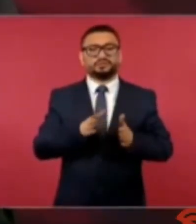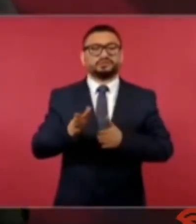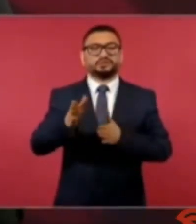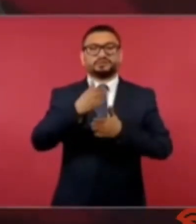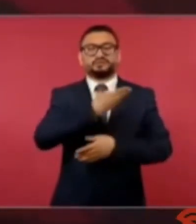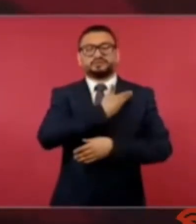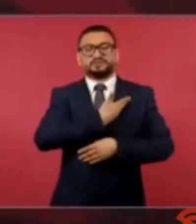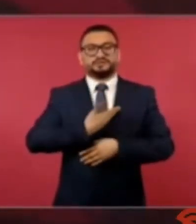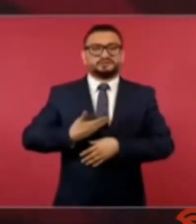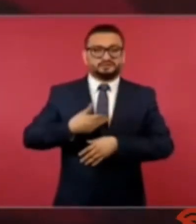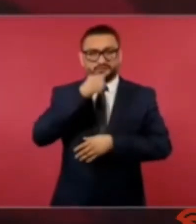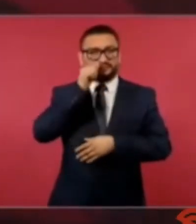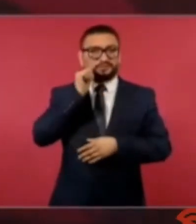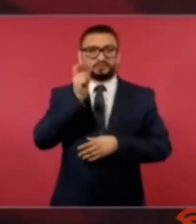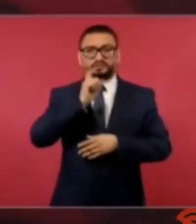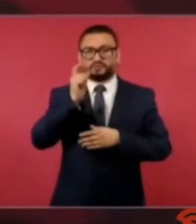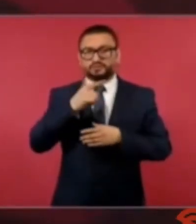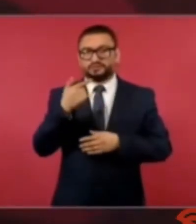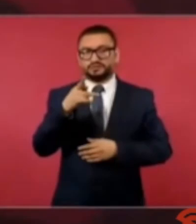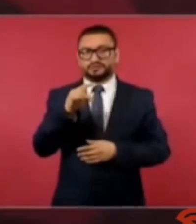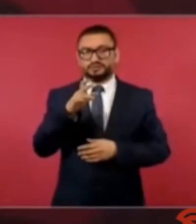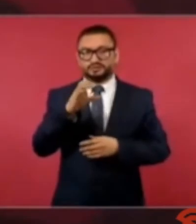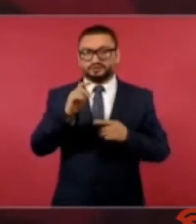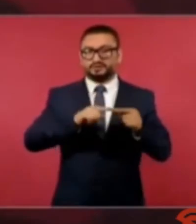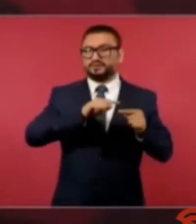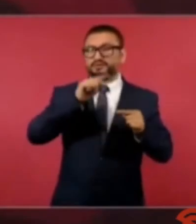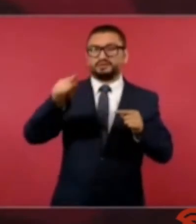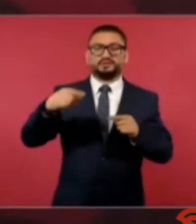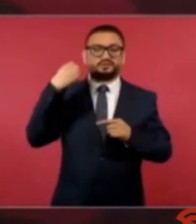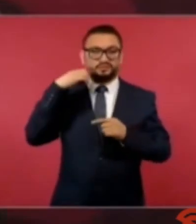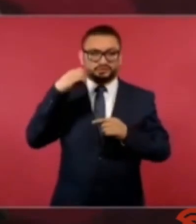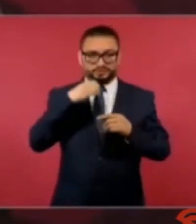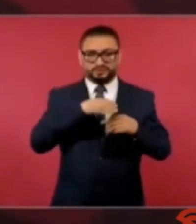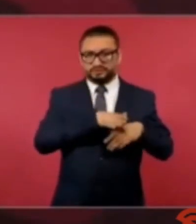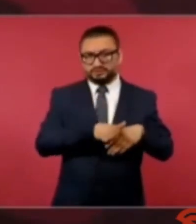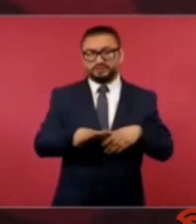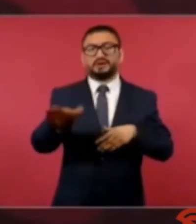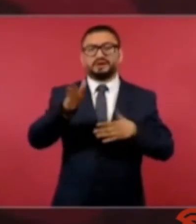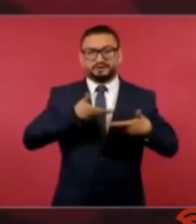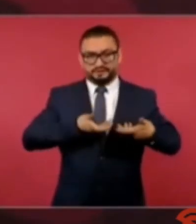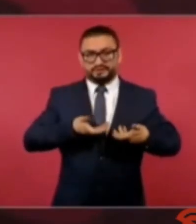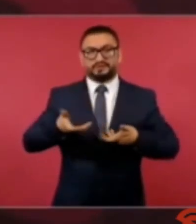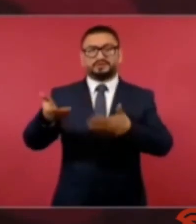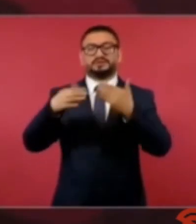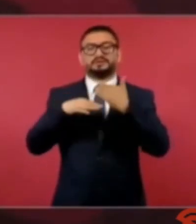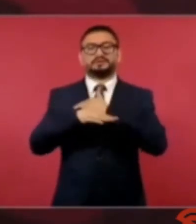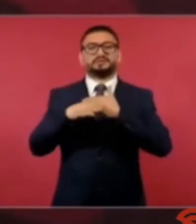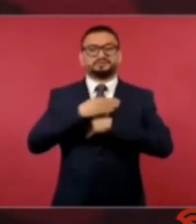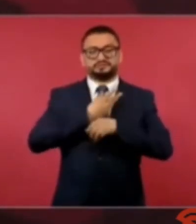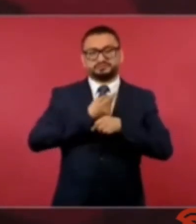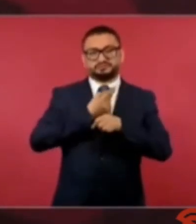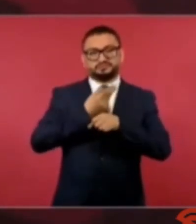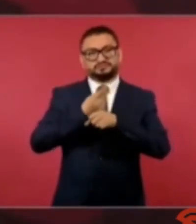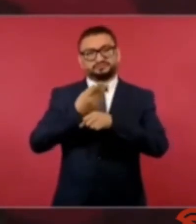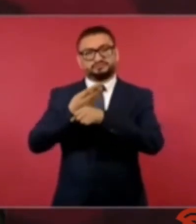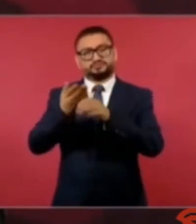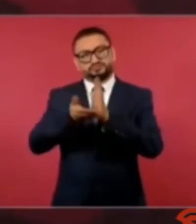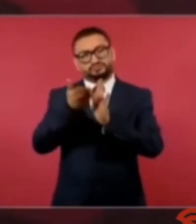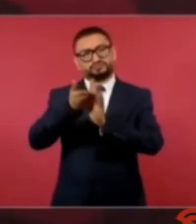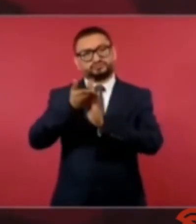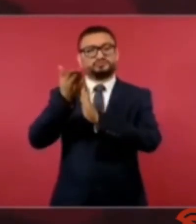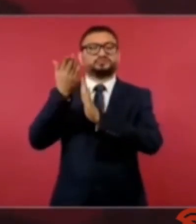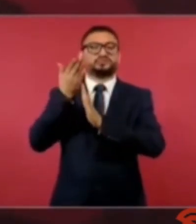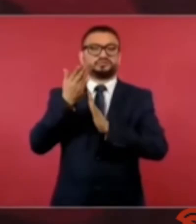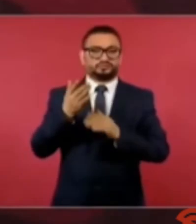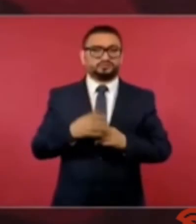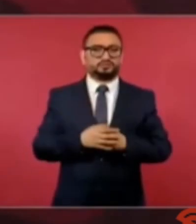Juárez cuando salió de Guelatá hacia Oaxaca lo estamos reconstruyendo en